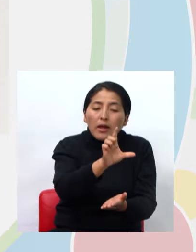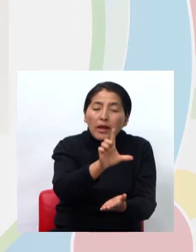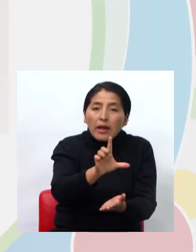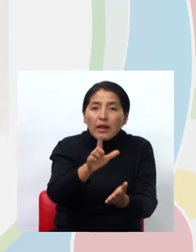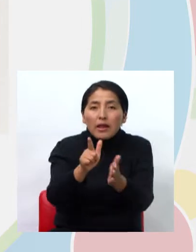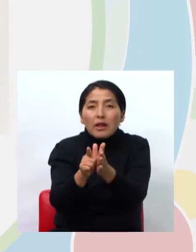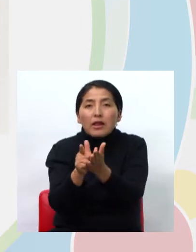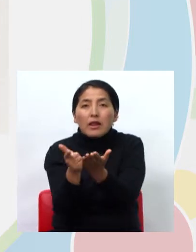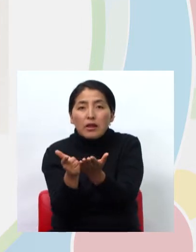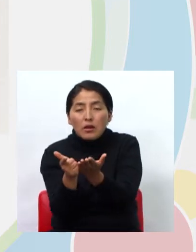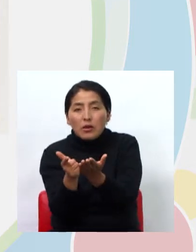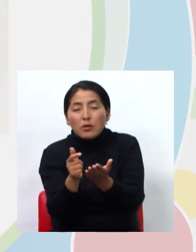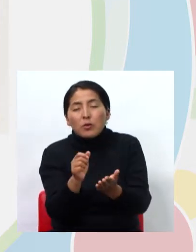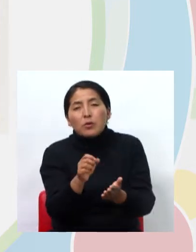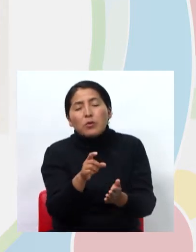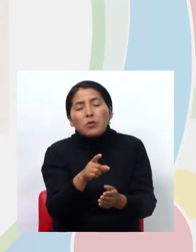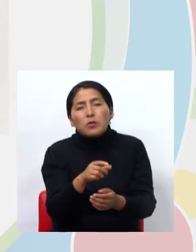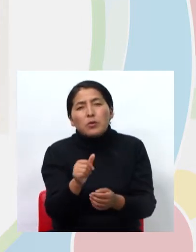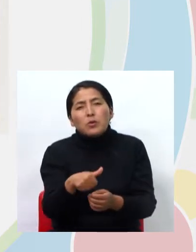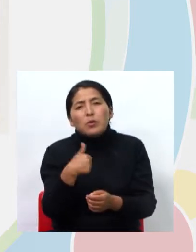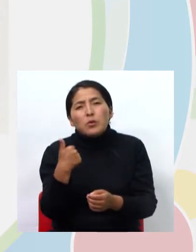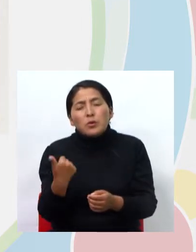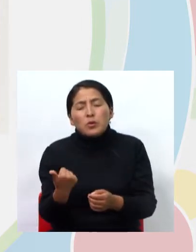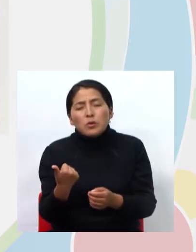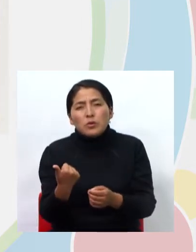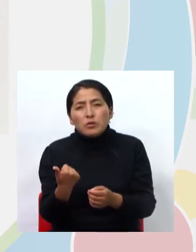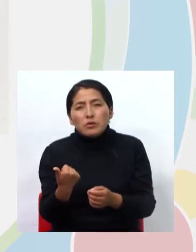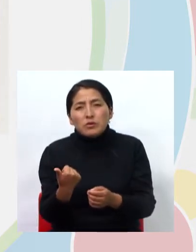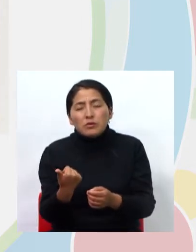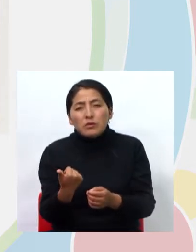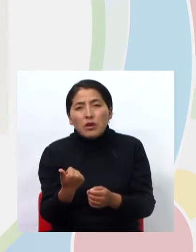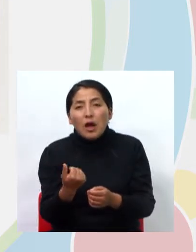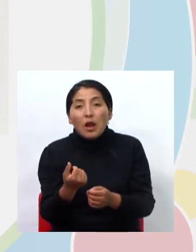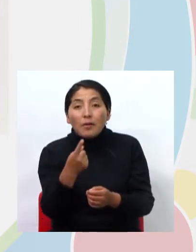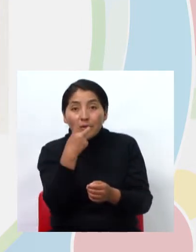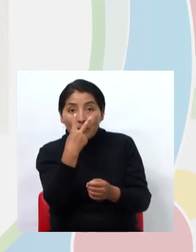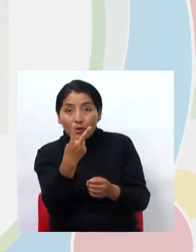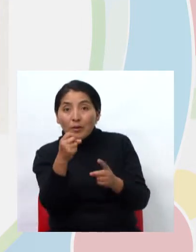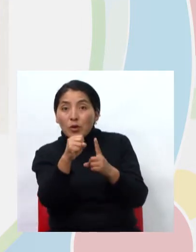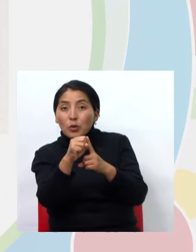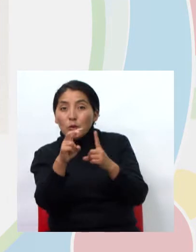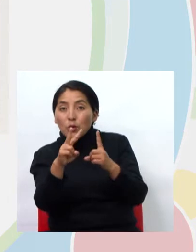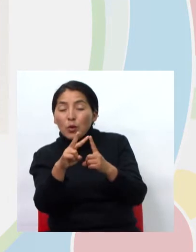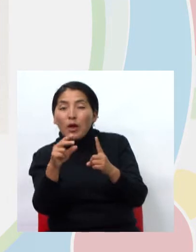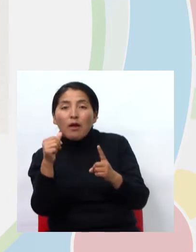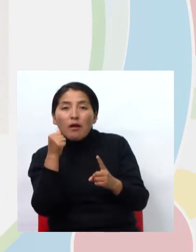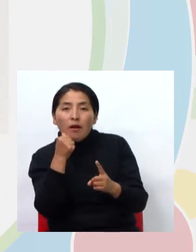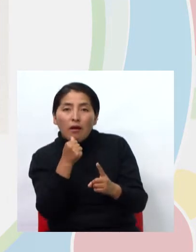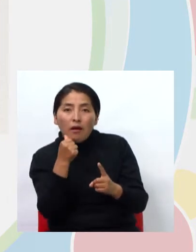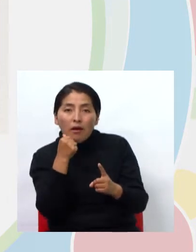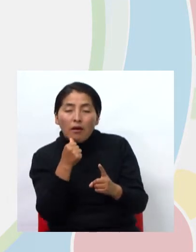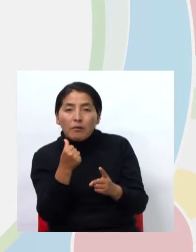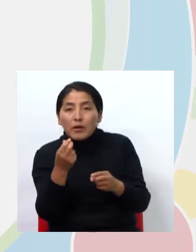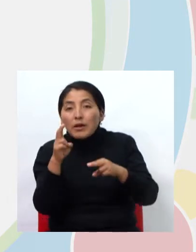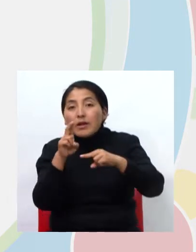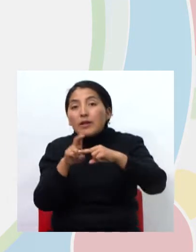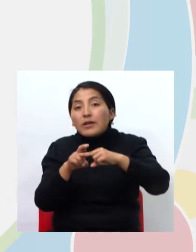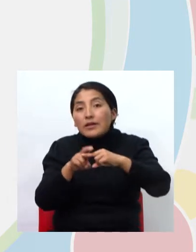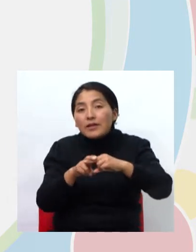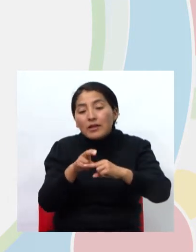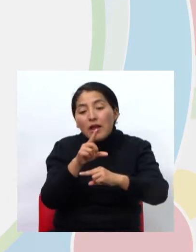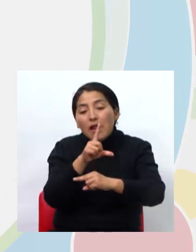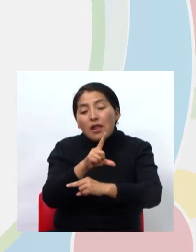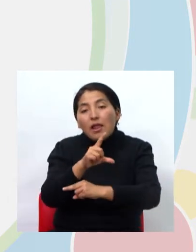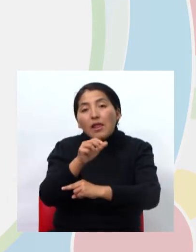El vino. Ahora vamos a ver otros que sean en femenino. Por ejemplo, LA silla. El artículo